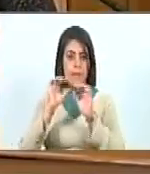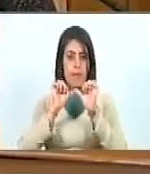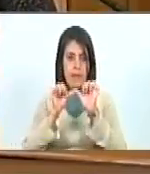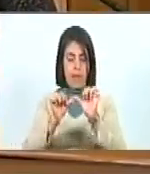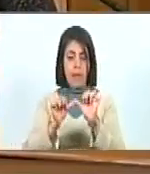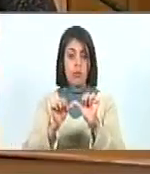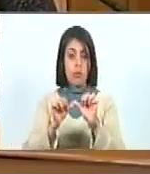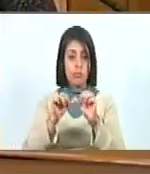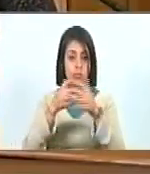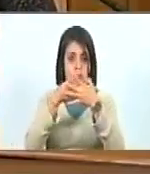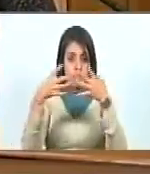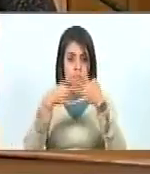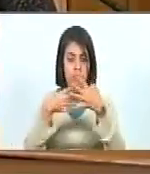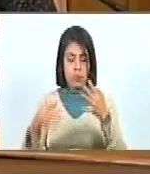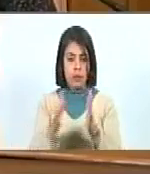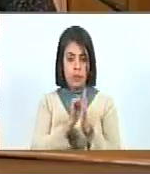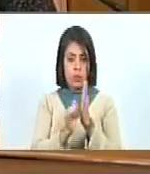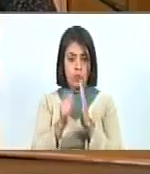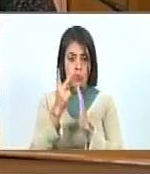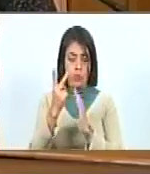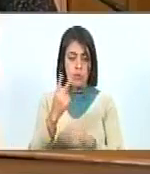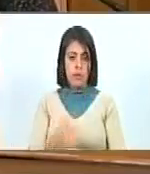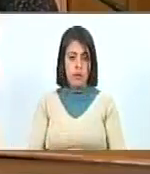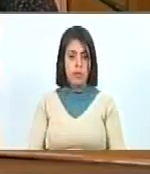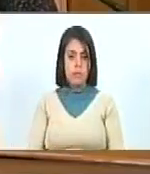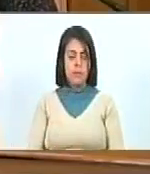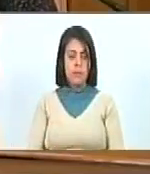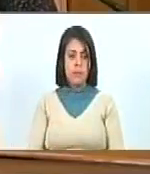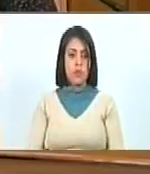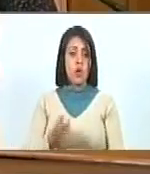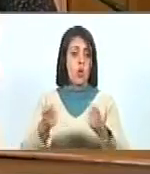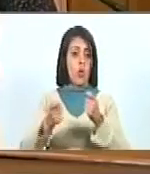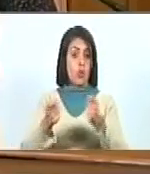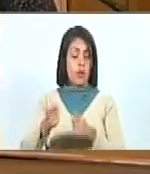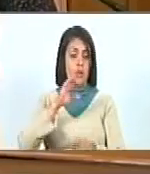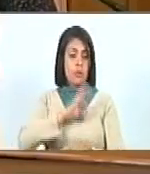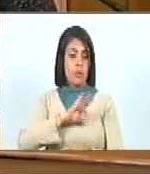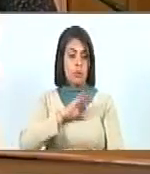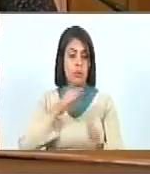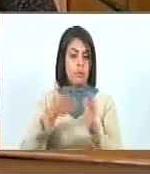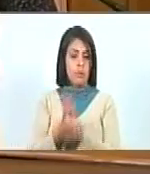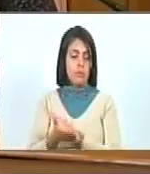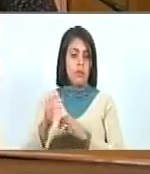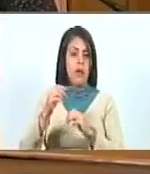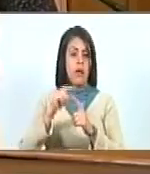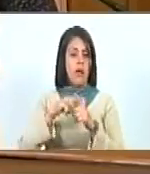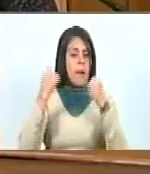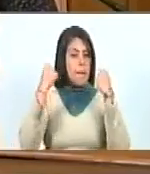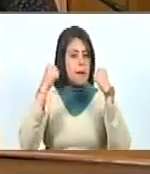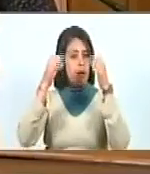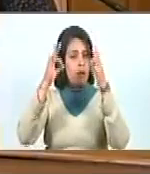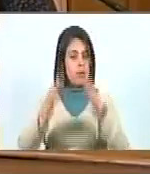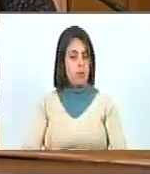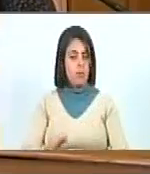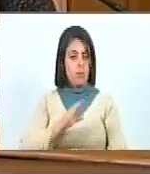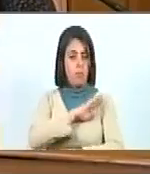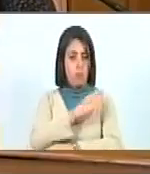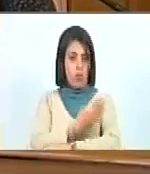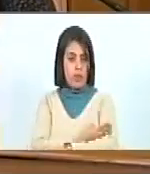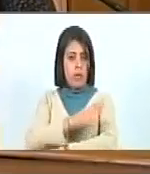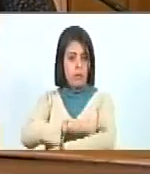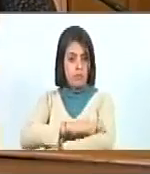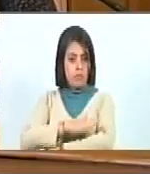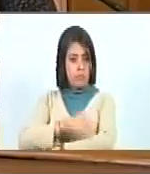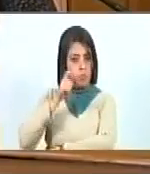redactado de la siguiente manera. Artículo 2. La Contraloría Social es un ejercicio concreto del poder moral